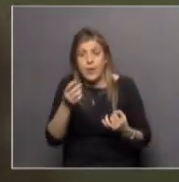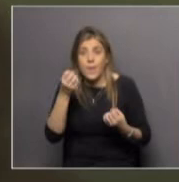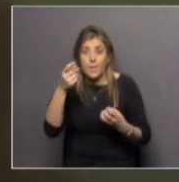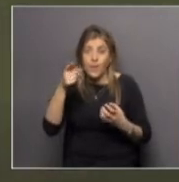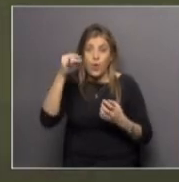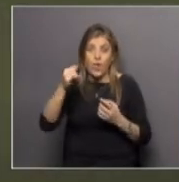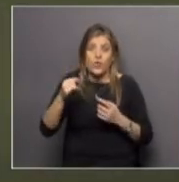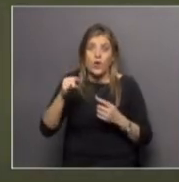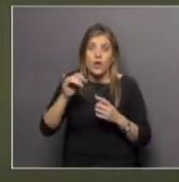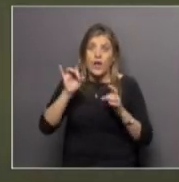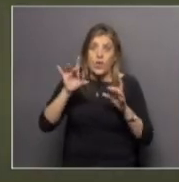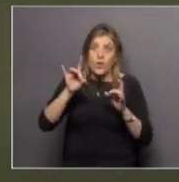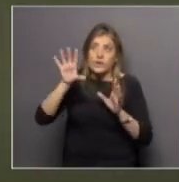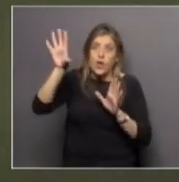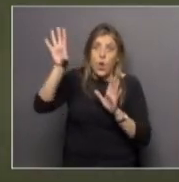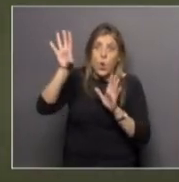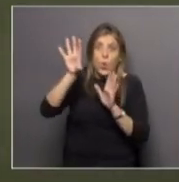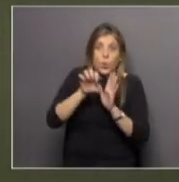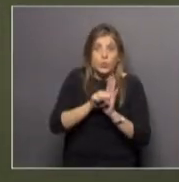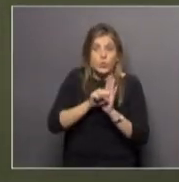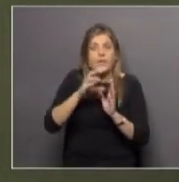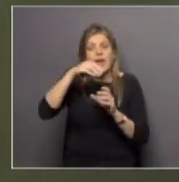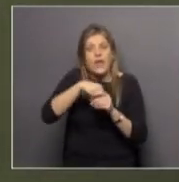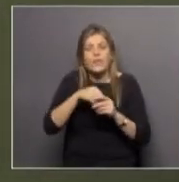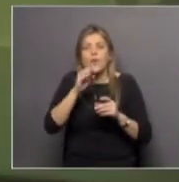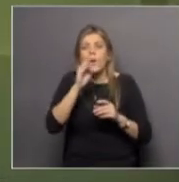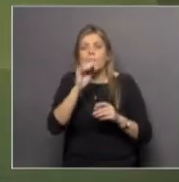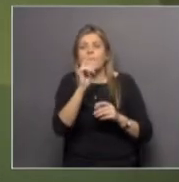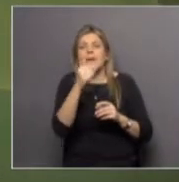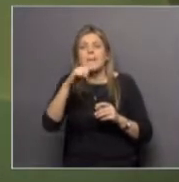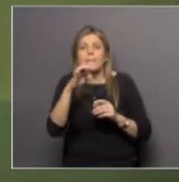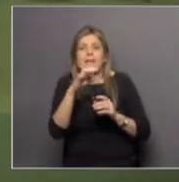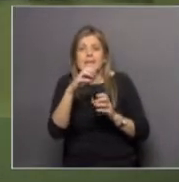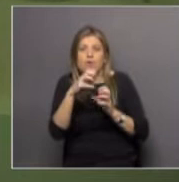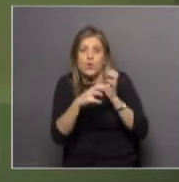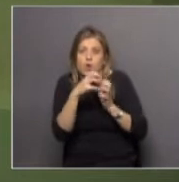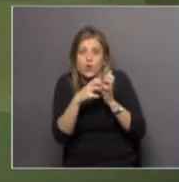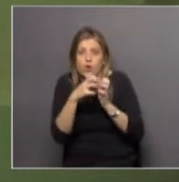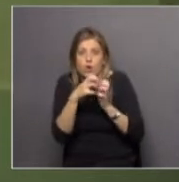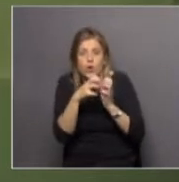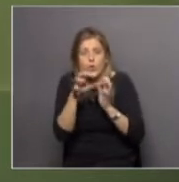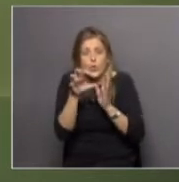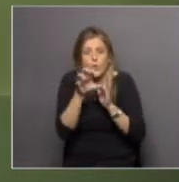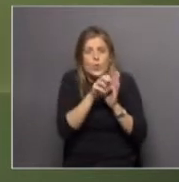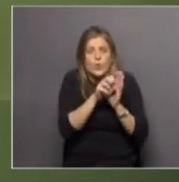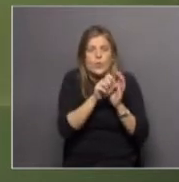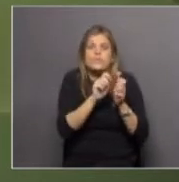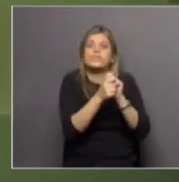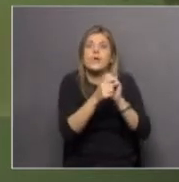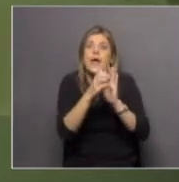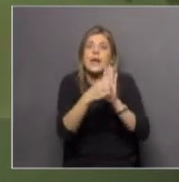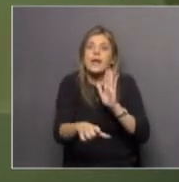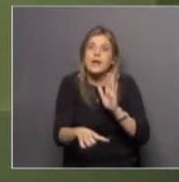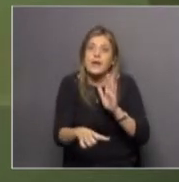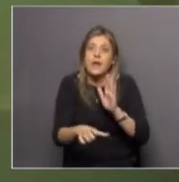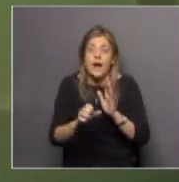recibe utilizar sus propios pigmentos para transformarlos en energía eléctrica. Claro que la planta hace otra cosa